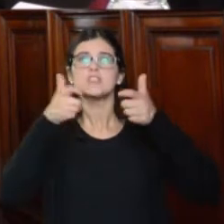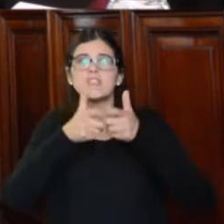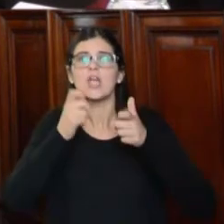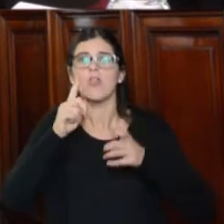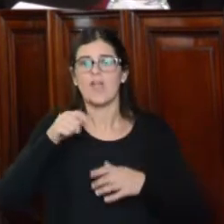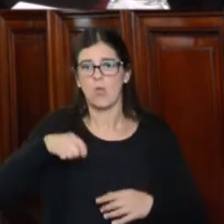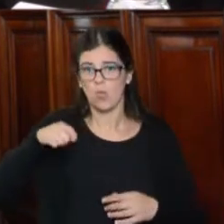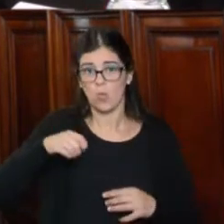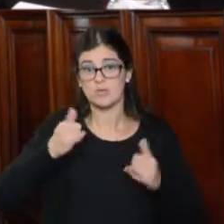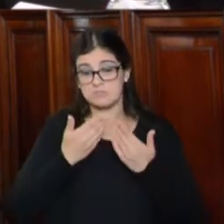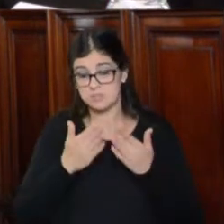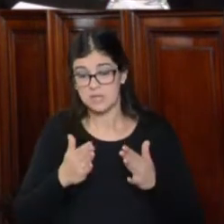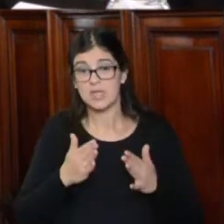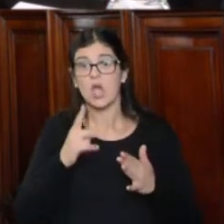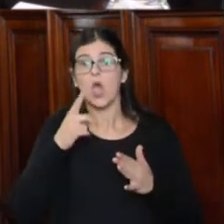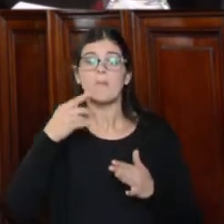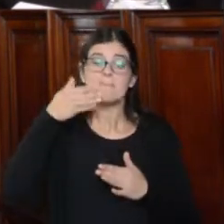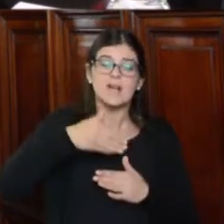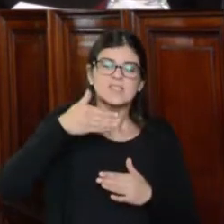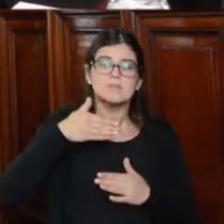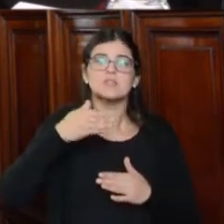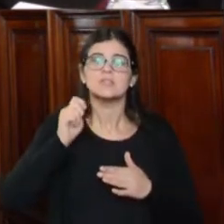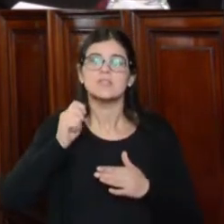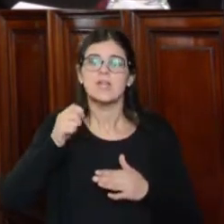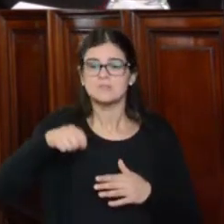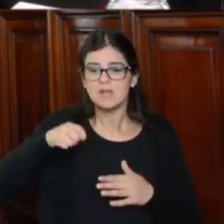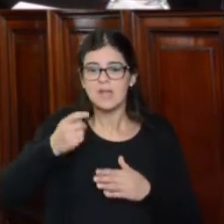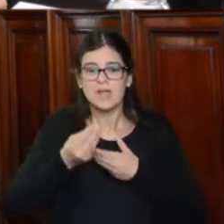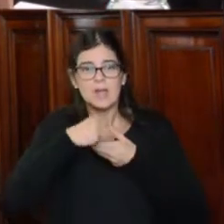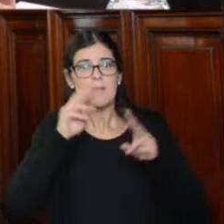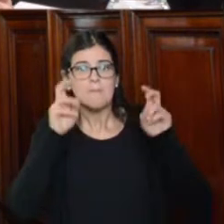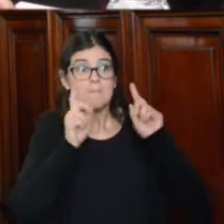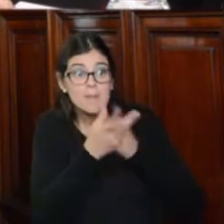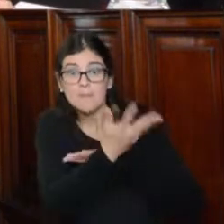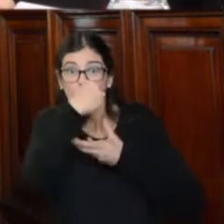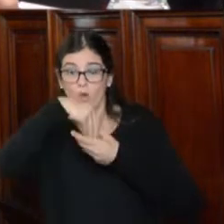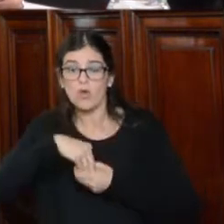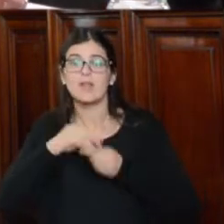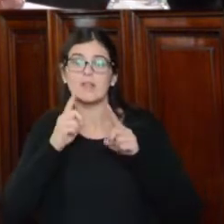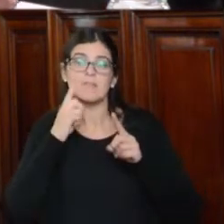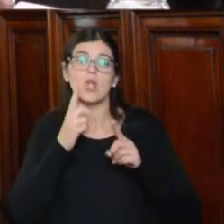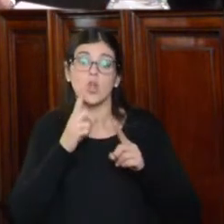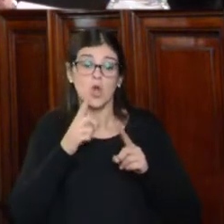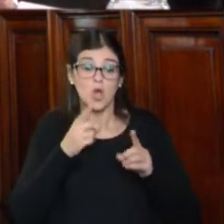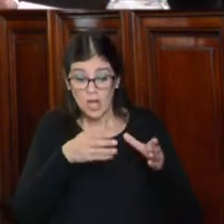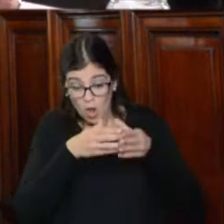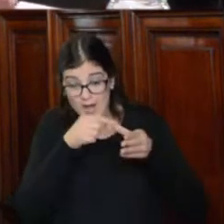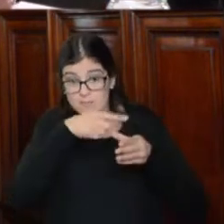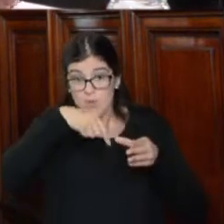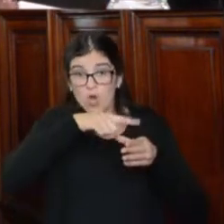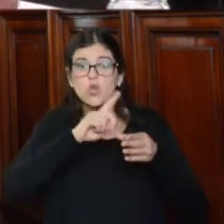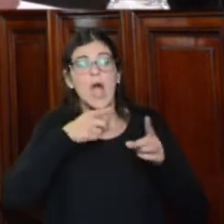Magistratura, con participación de los magistrados involucrados, no habiendo formulado dicho organismo,